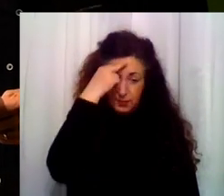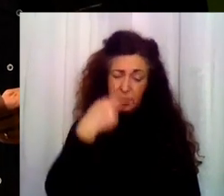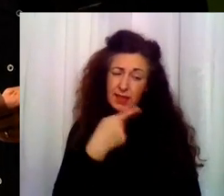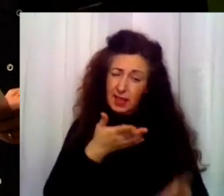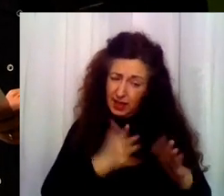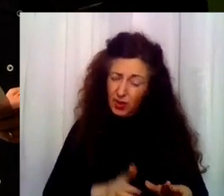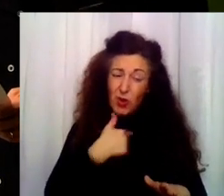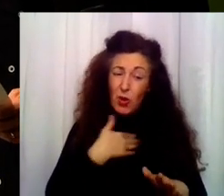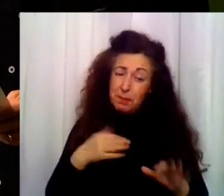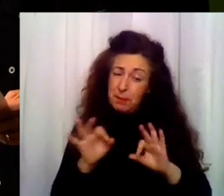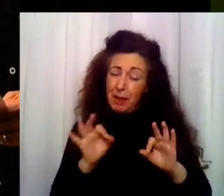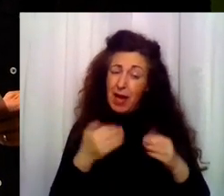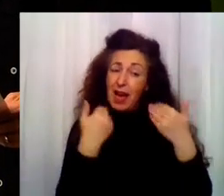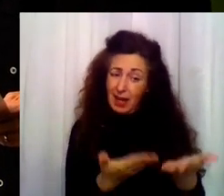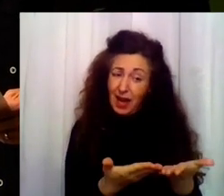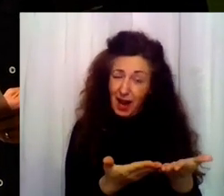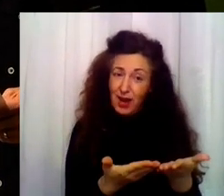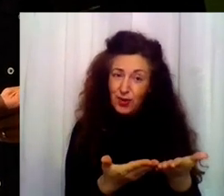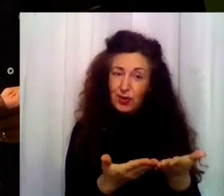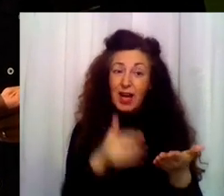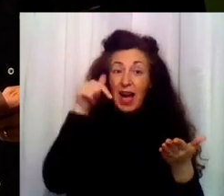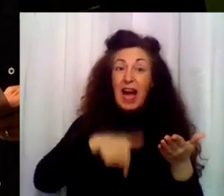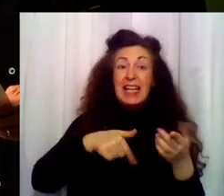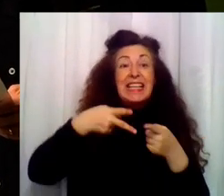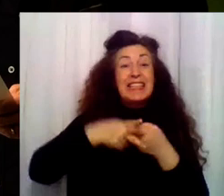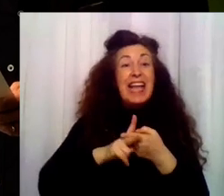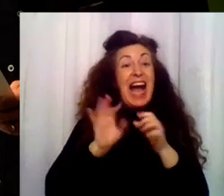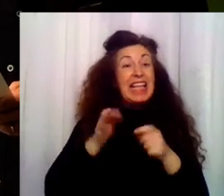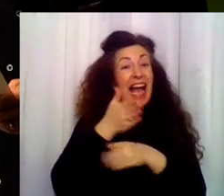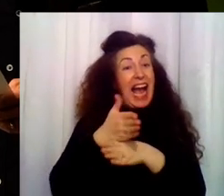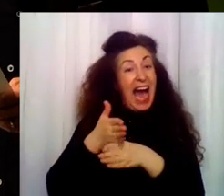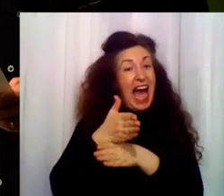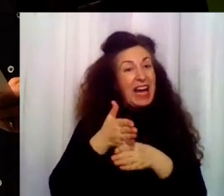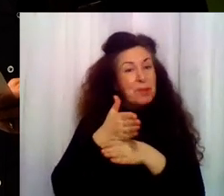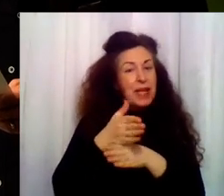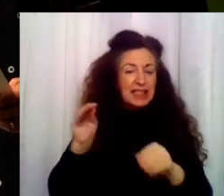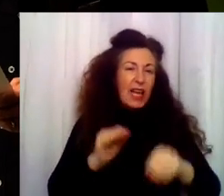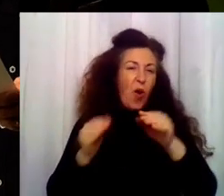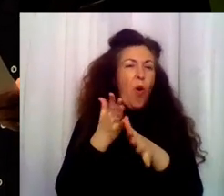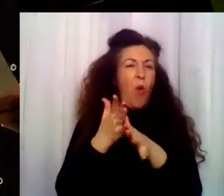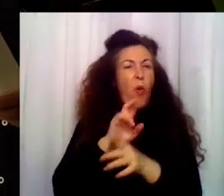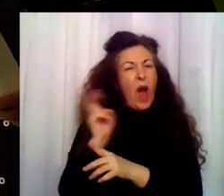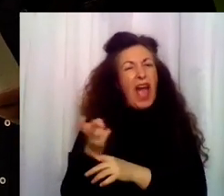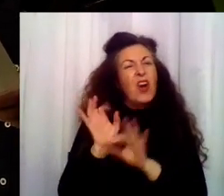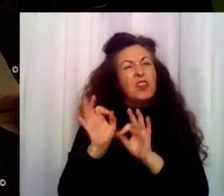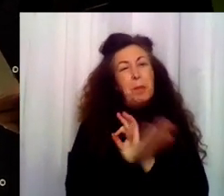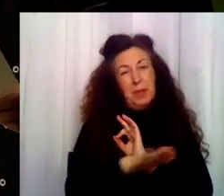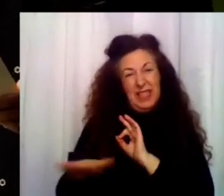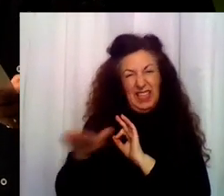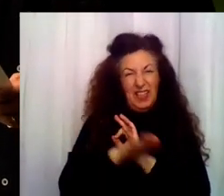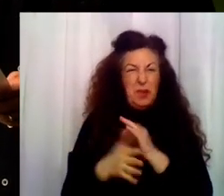hijo, te queríamos hacer un regalo. Aquí, en el taller de carpintería, han hecho juegos para los niños, pero es que